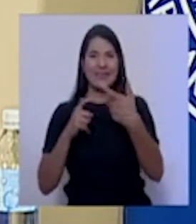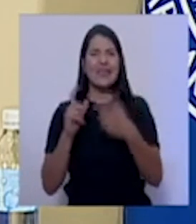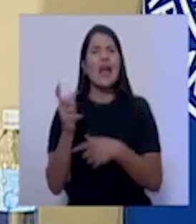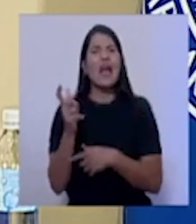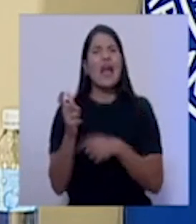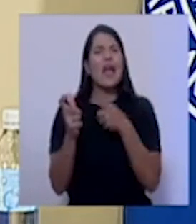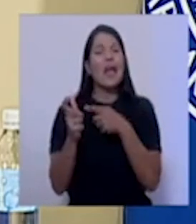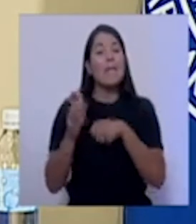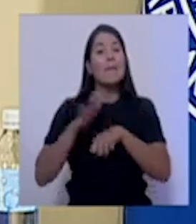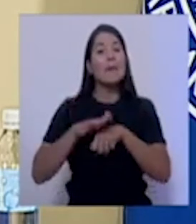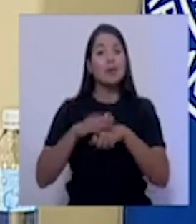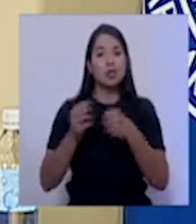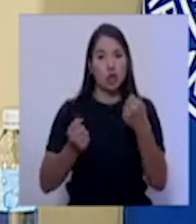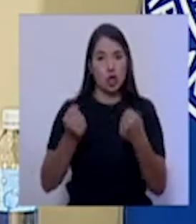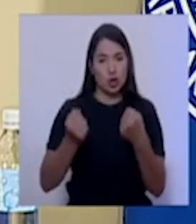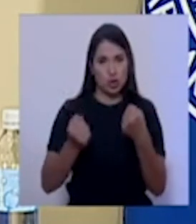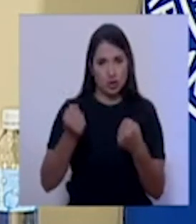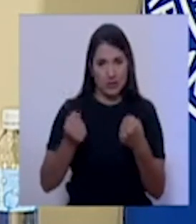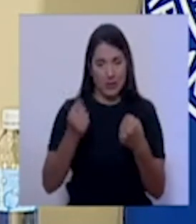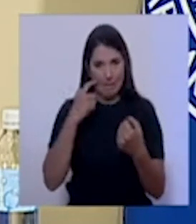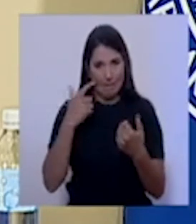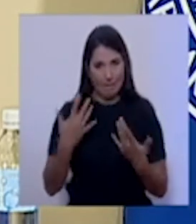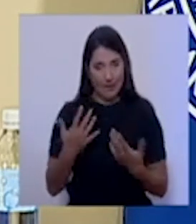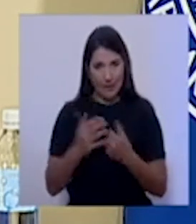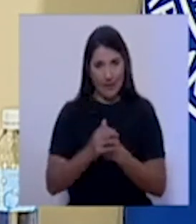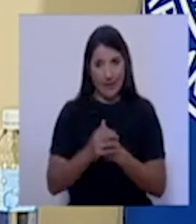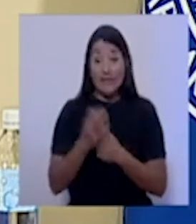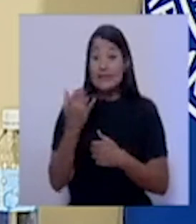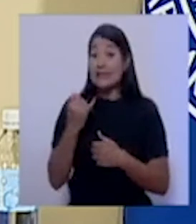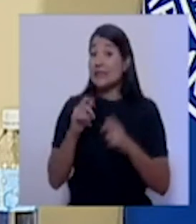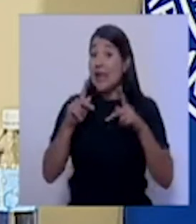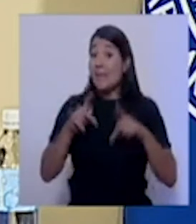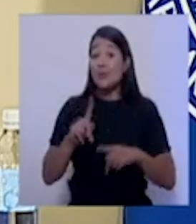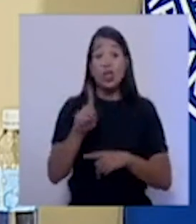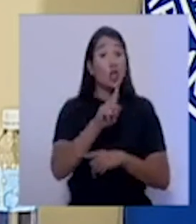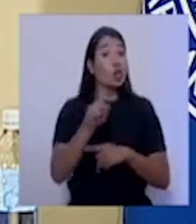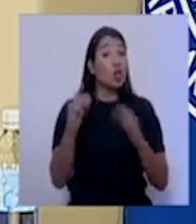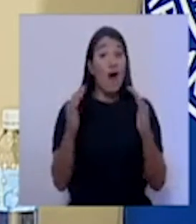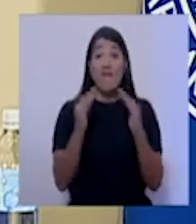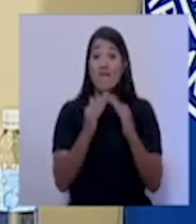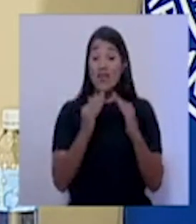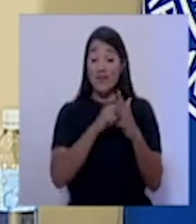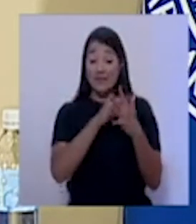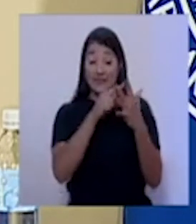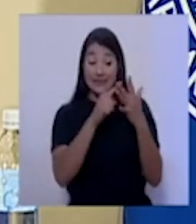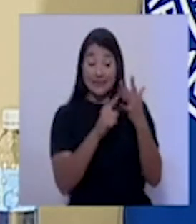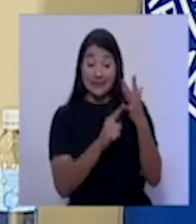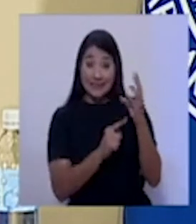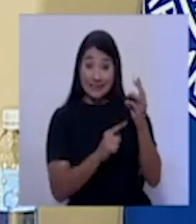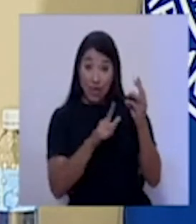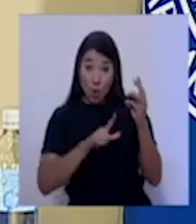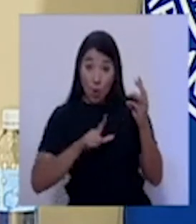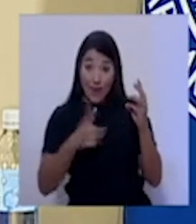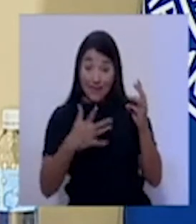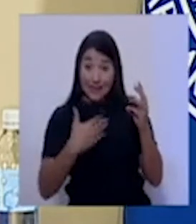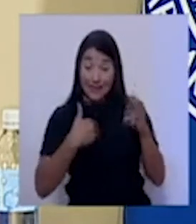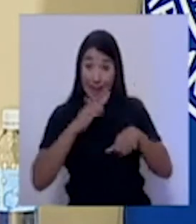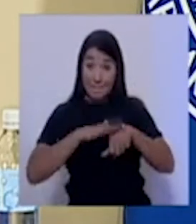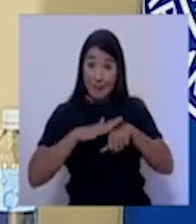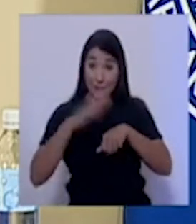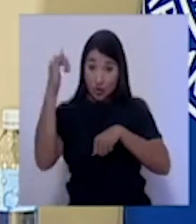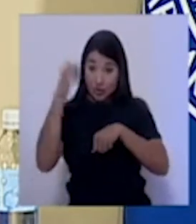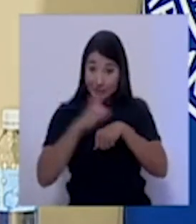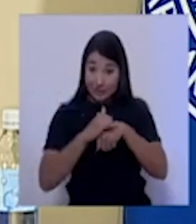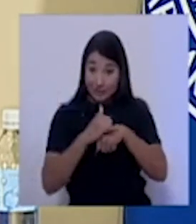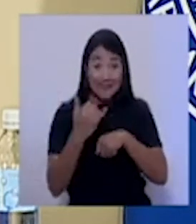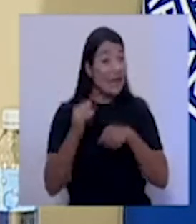para reducir al mínimo la probabilidad de que alguien que no habita en uno de los estados que Costa Rica está tomando la decisión de habilitar pueda